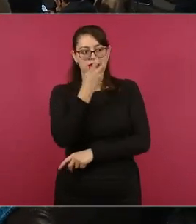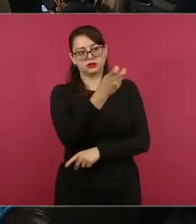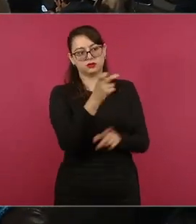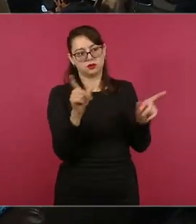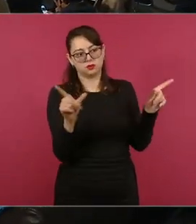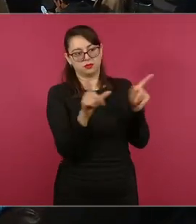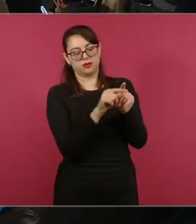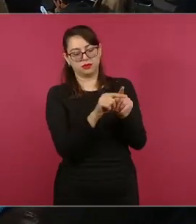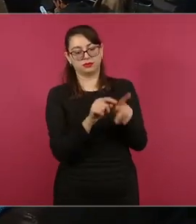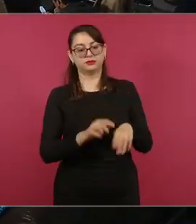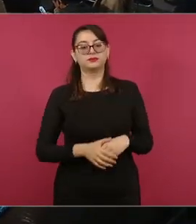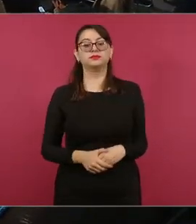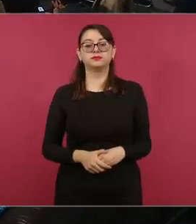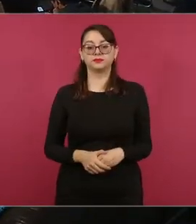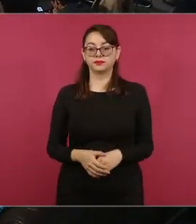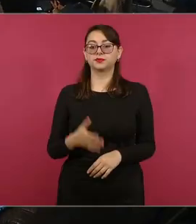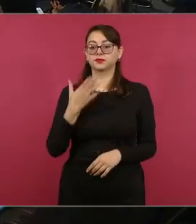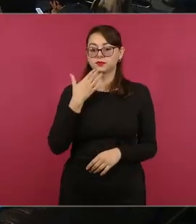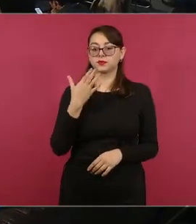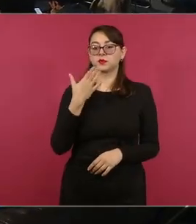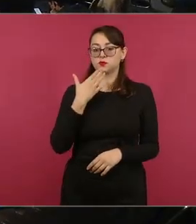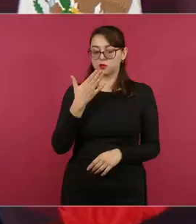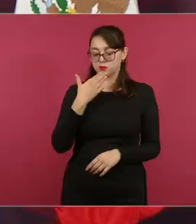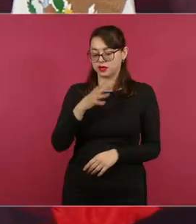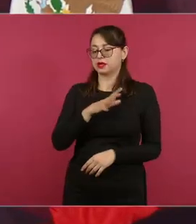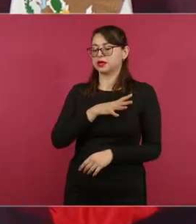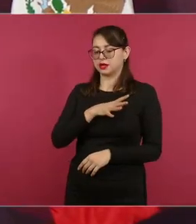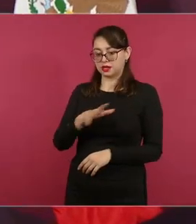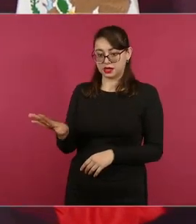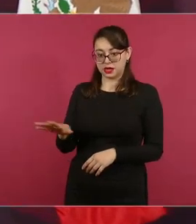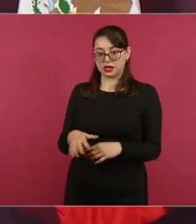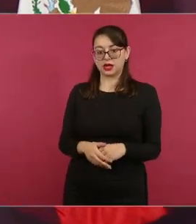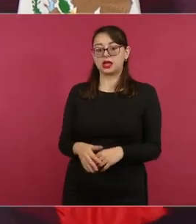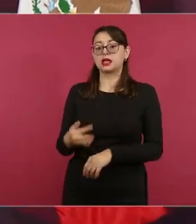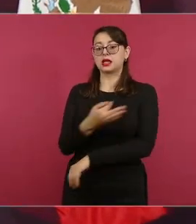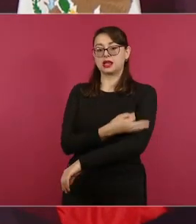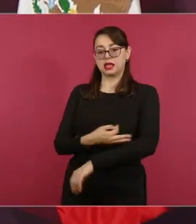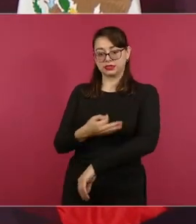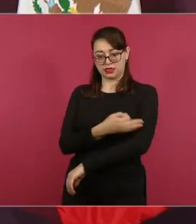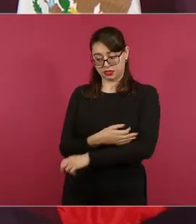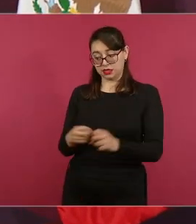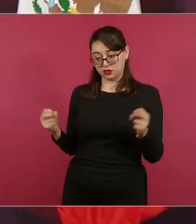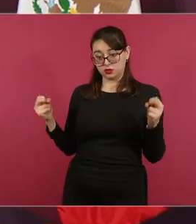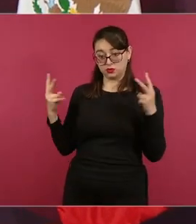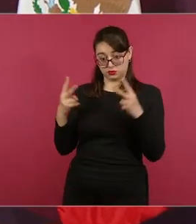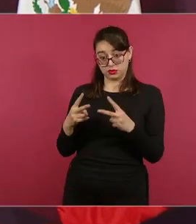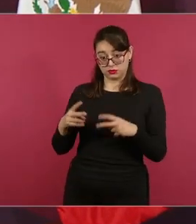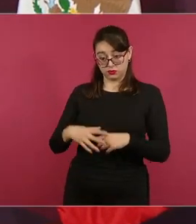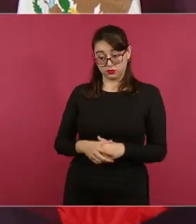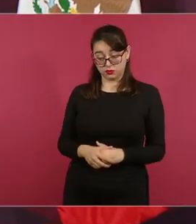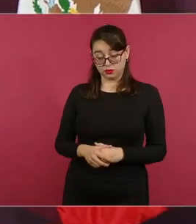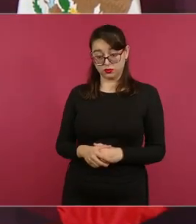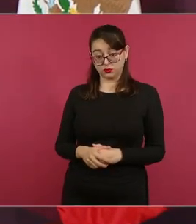señor presidente. Muy bien, general. Nos vemos por la tarde. Vamos a estar allá